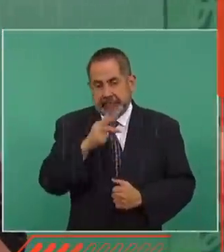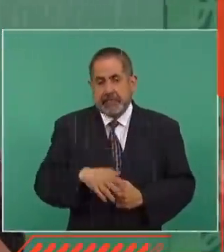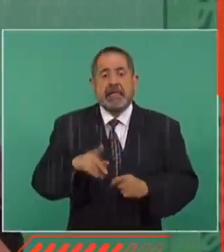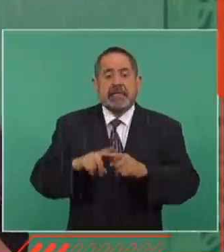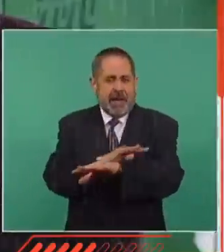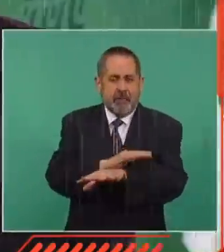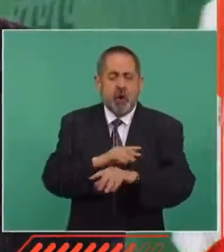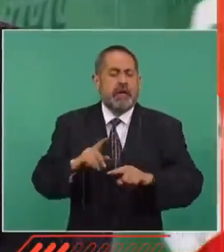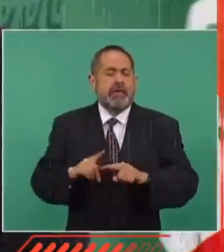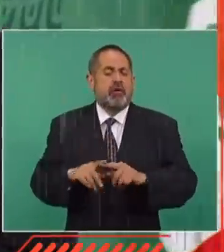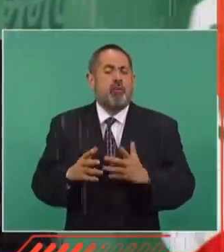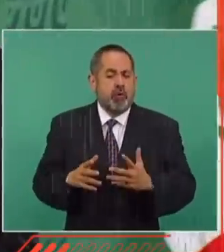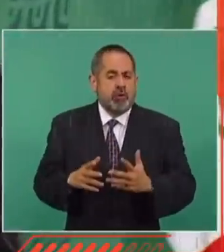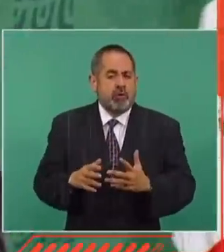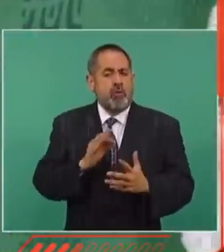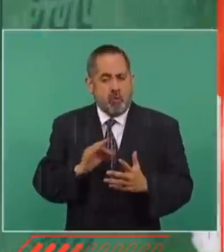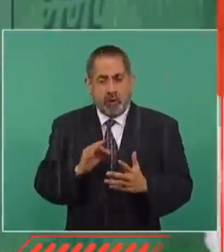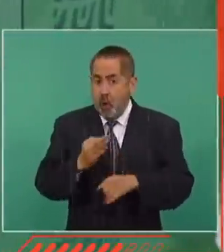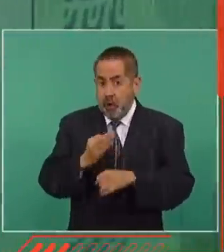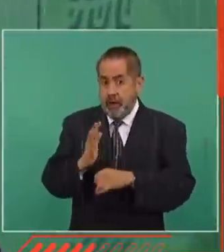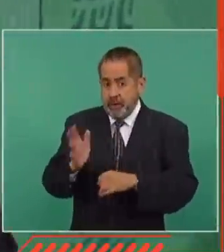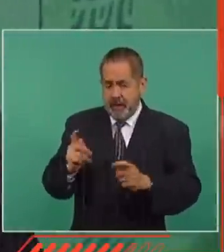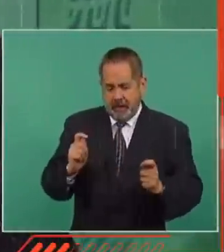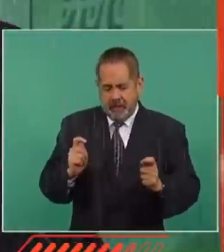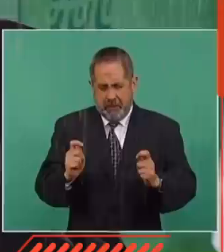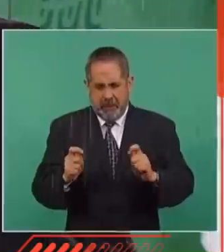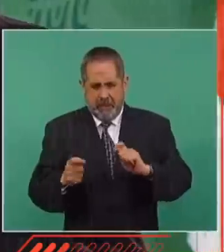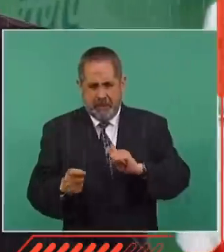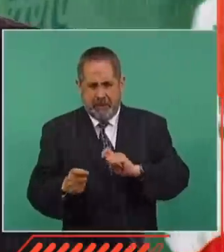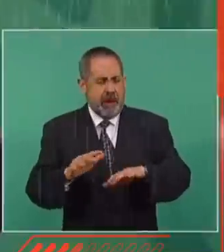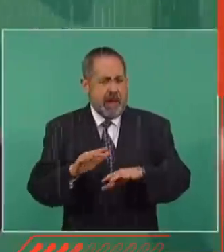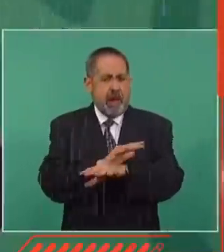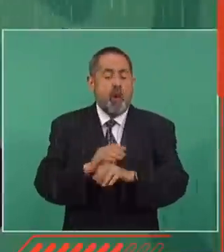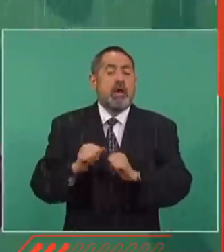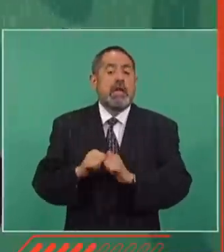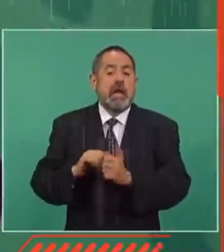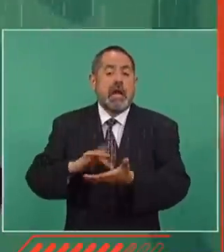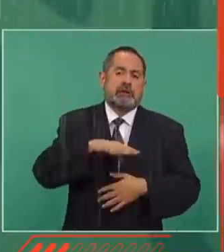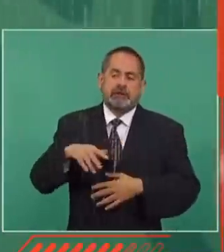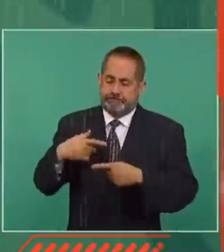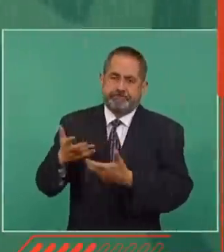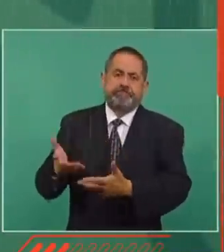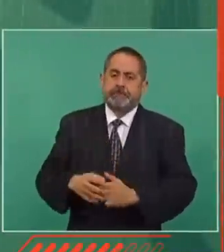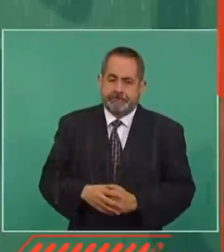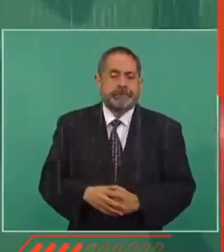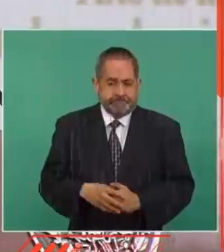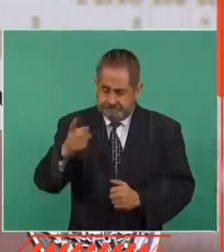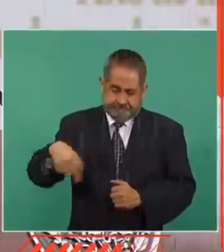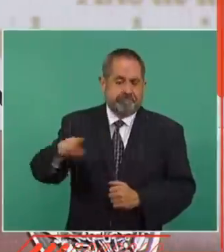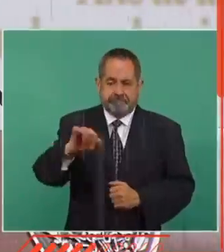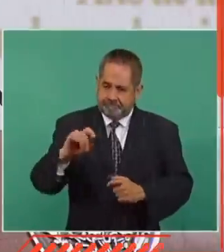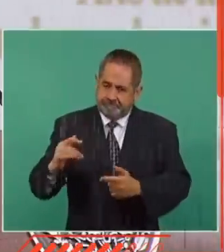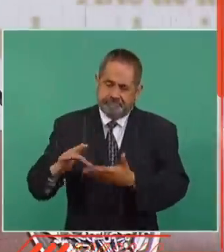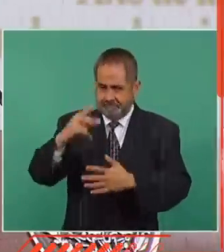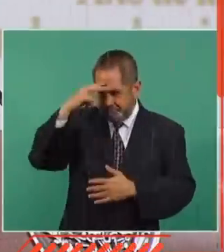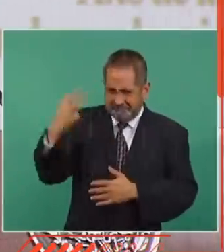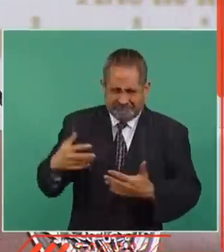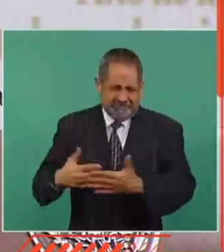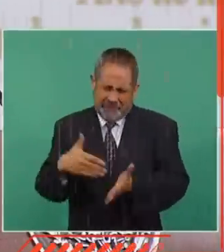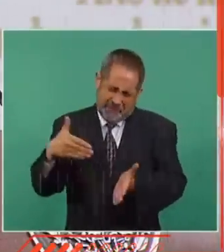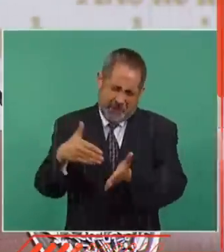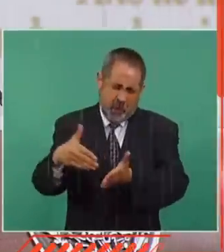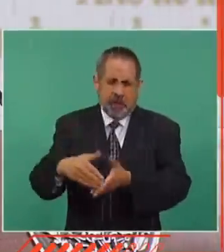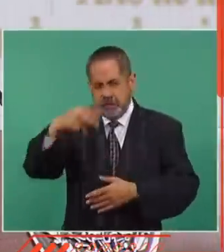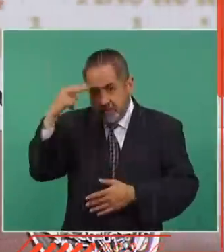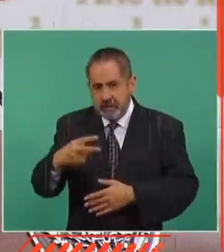el cambio se puede llevar a cabo y se está llevando a cabo la transformación con el pueblo. Ellos son los mexicanos, millones de